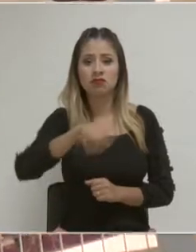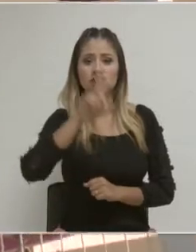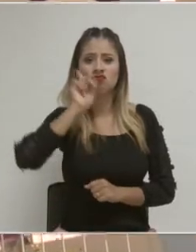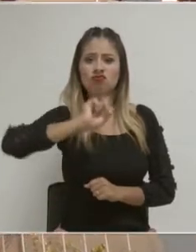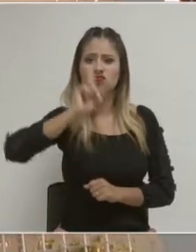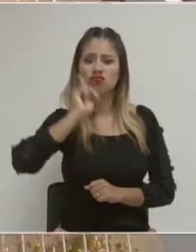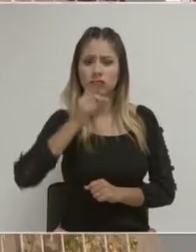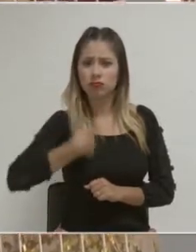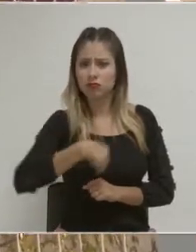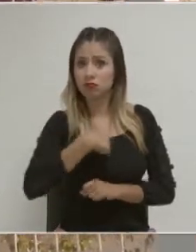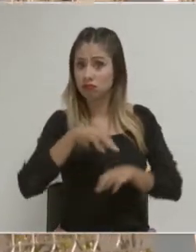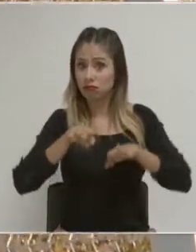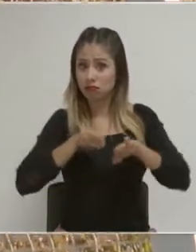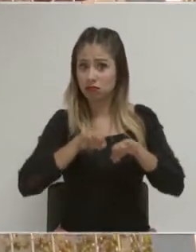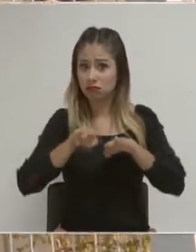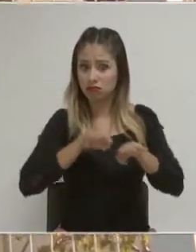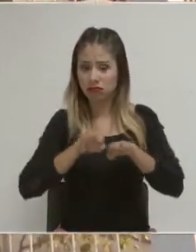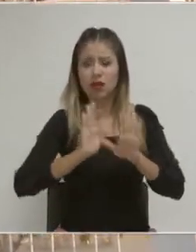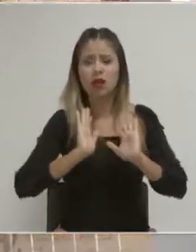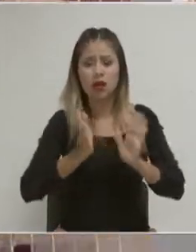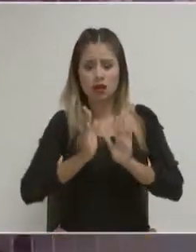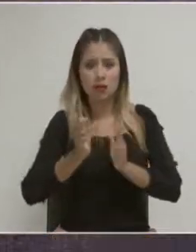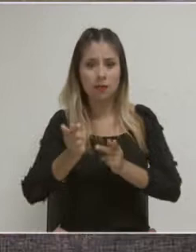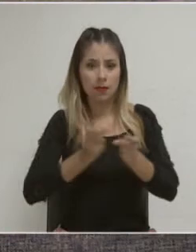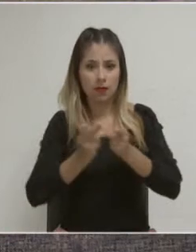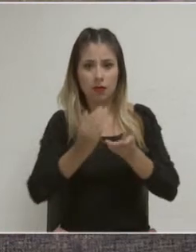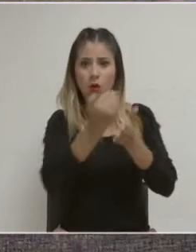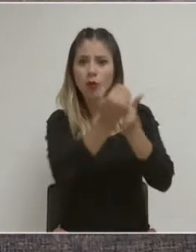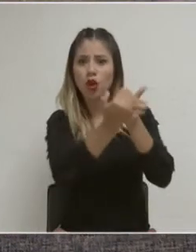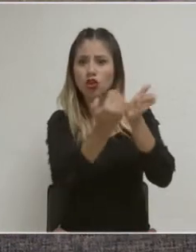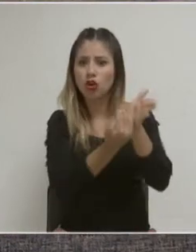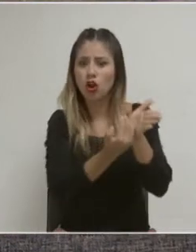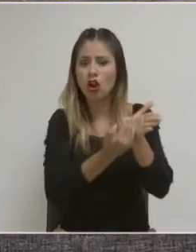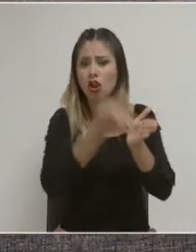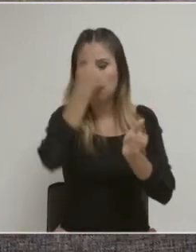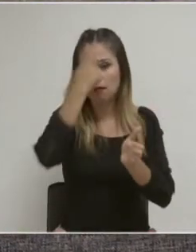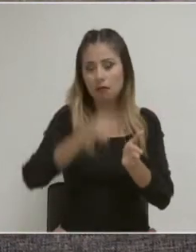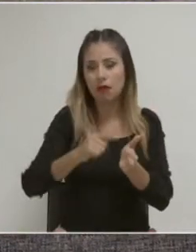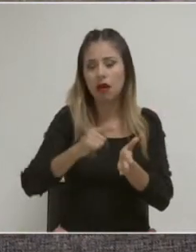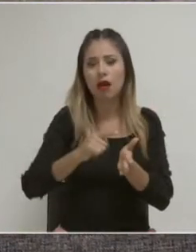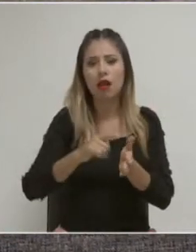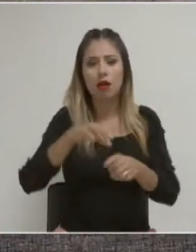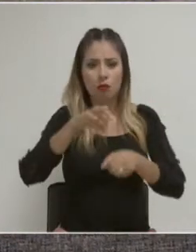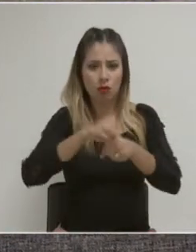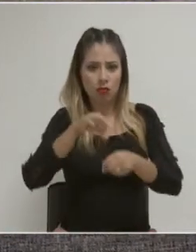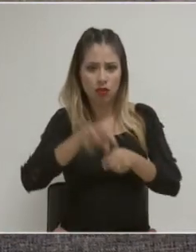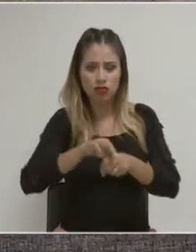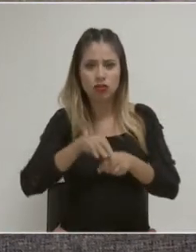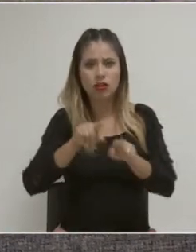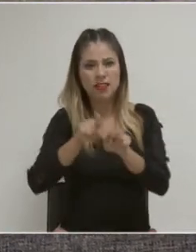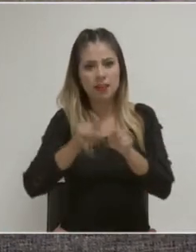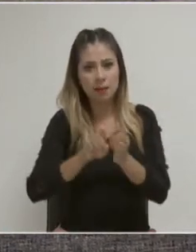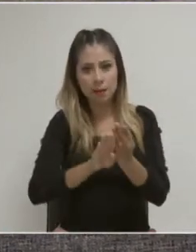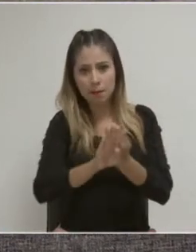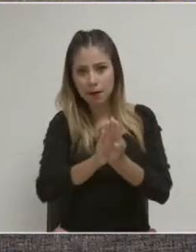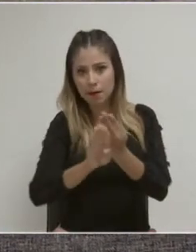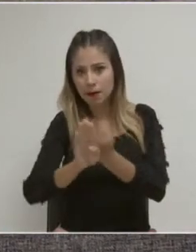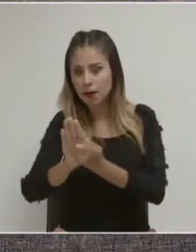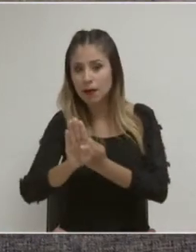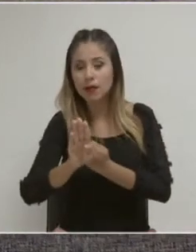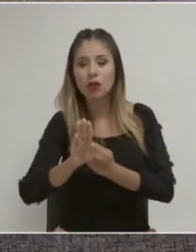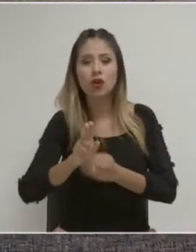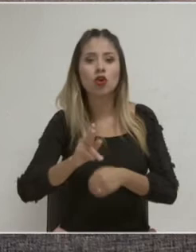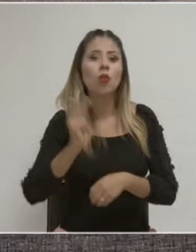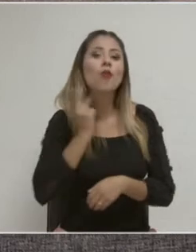trabajando. Tenemos un protocolo por la vía electoral, un protocolo para la prevención y atención de la violencia